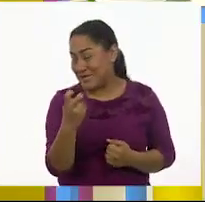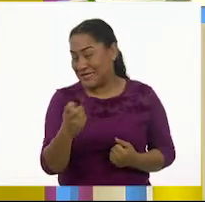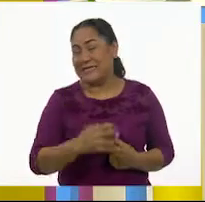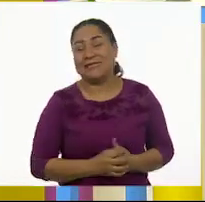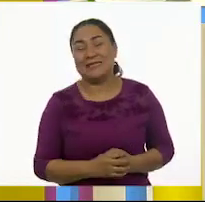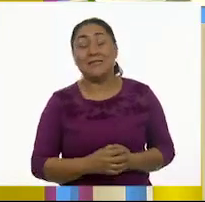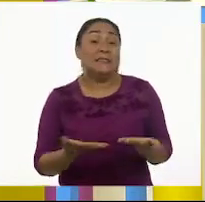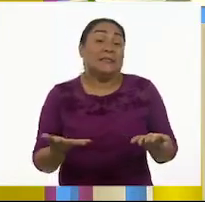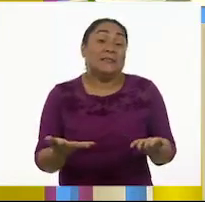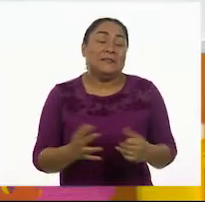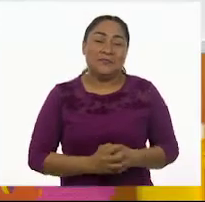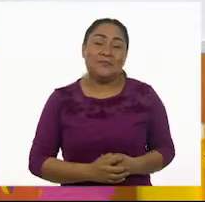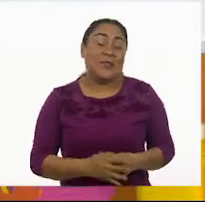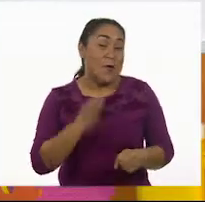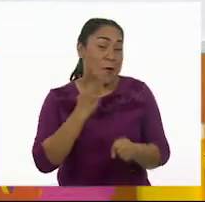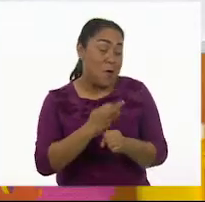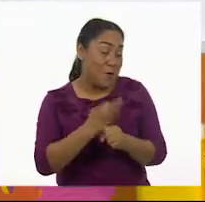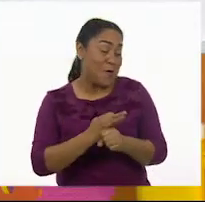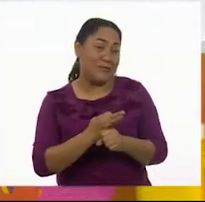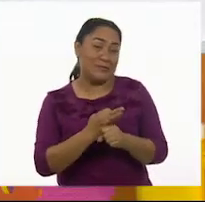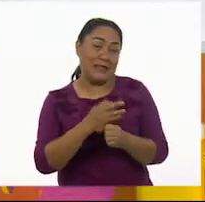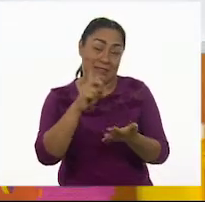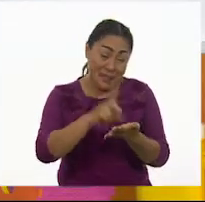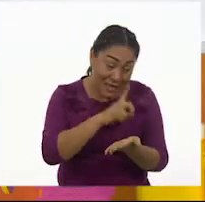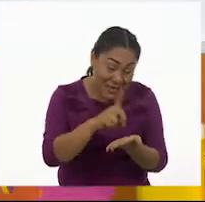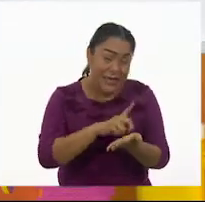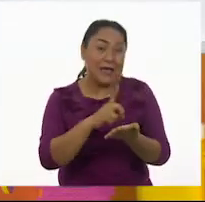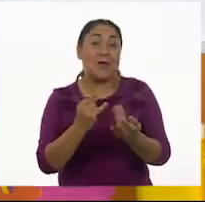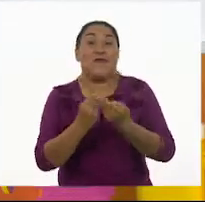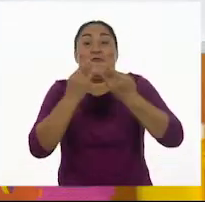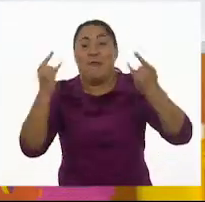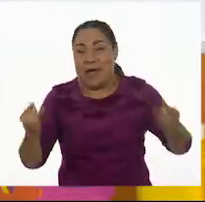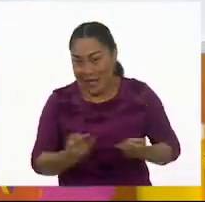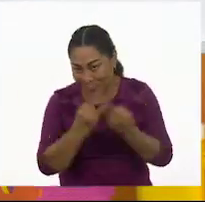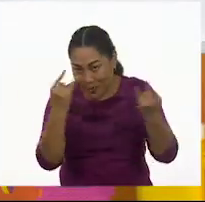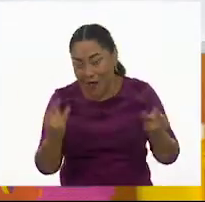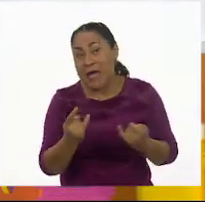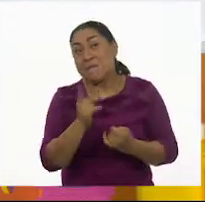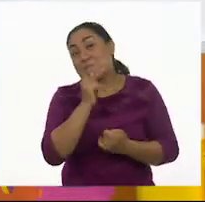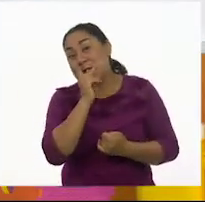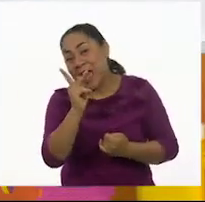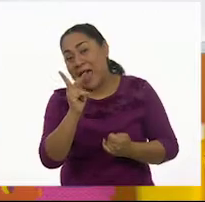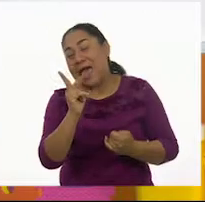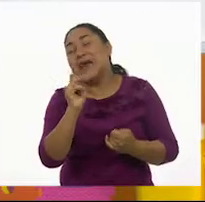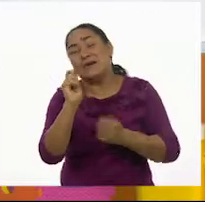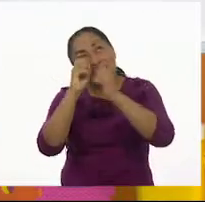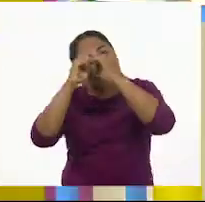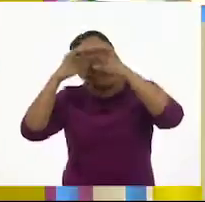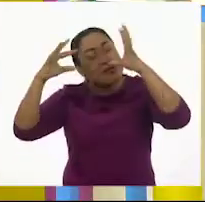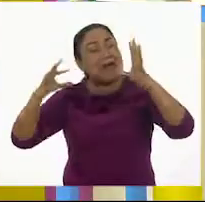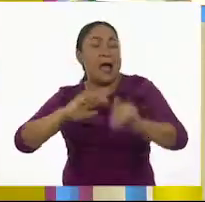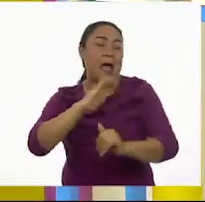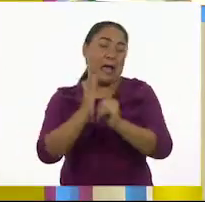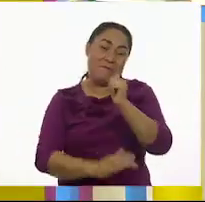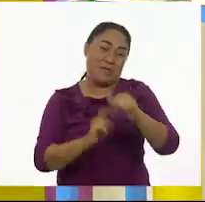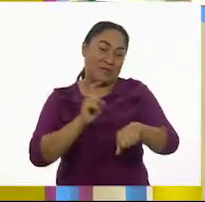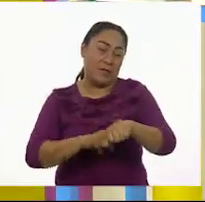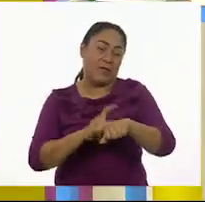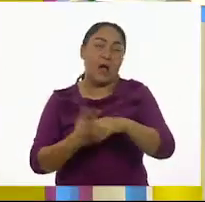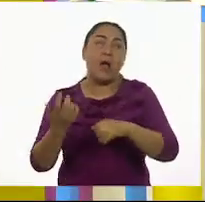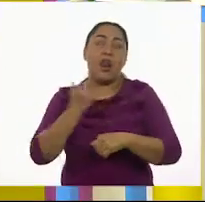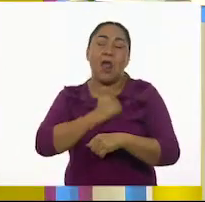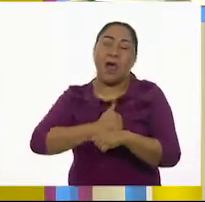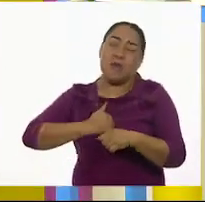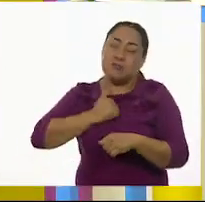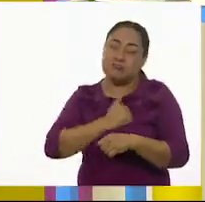Pero por el día de hoy y nuestro diccionario y nuestro cuentacuentos y nuestras palabras poéticas se nos ha acabado el tiempo. Ay, pues qué lástima, el